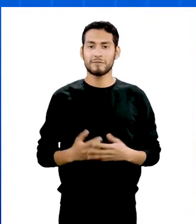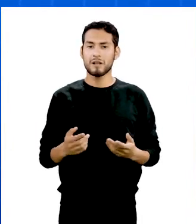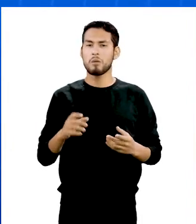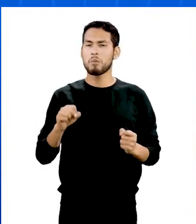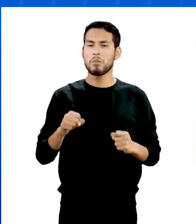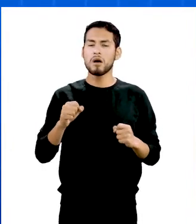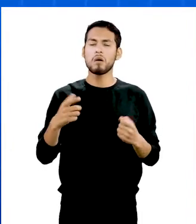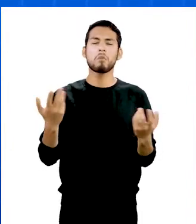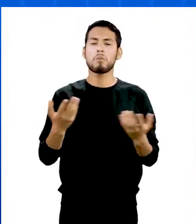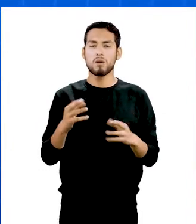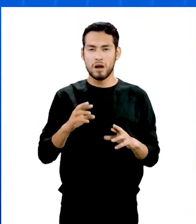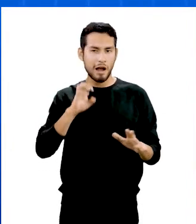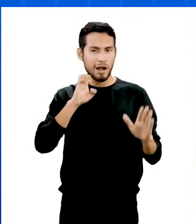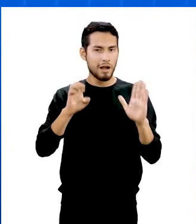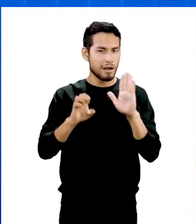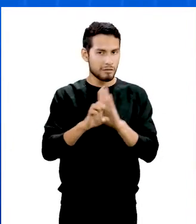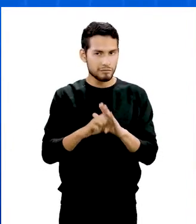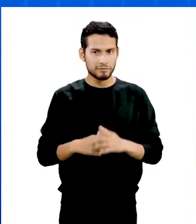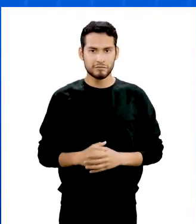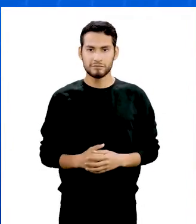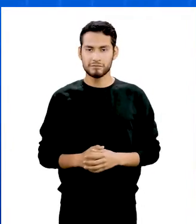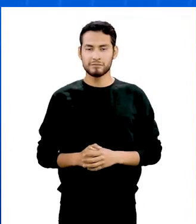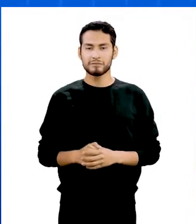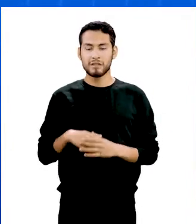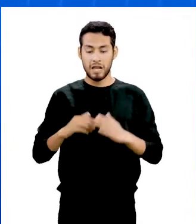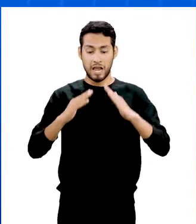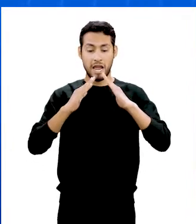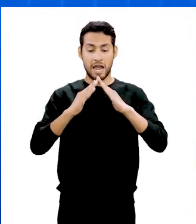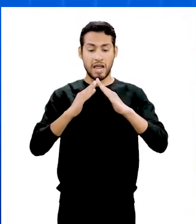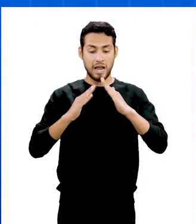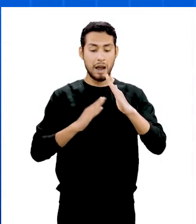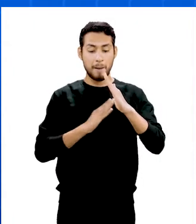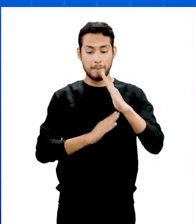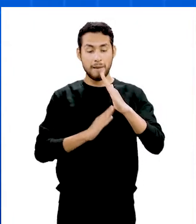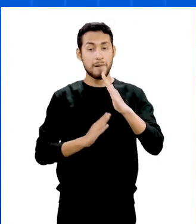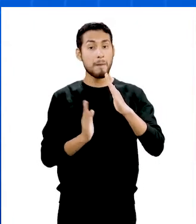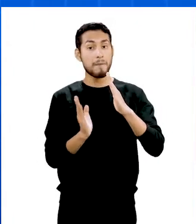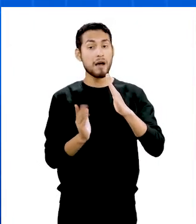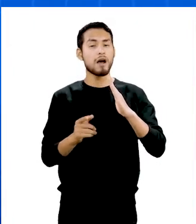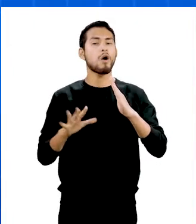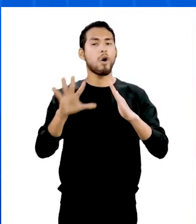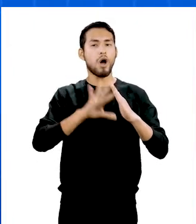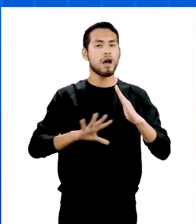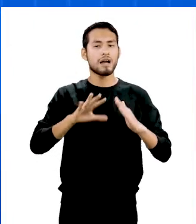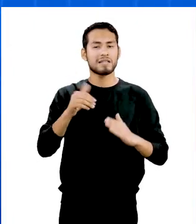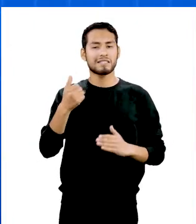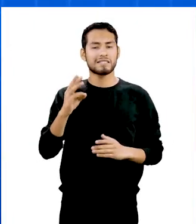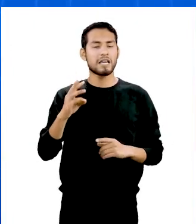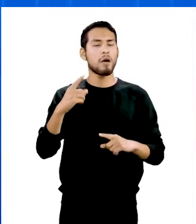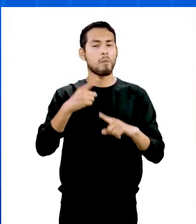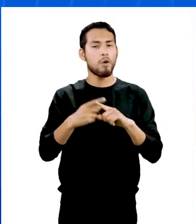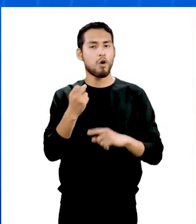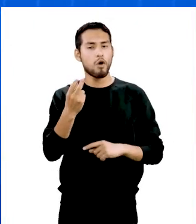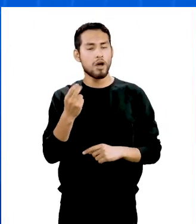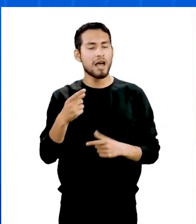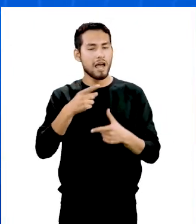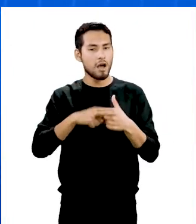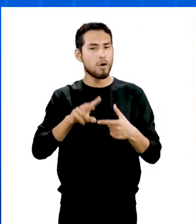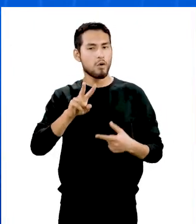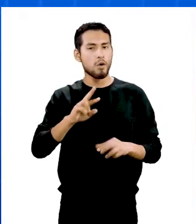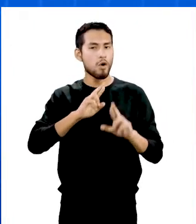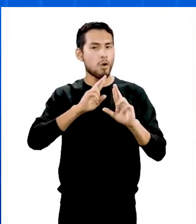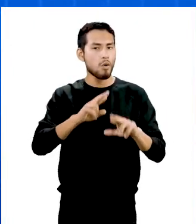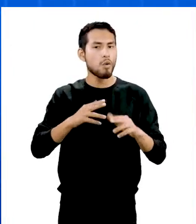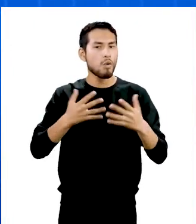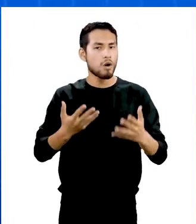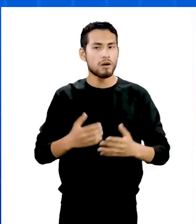Reemplazando valores, en el siguiente ejemplo, el área se halla multiplicando 16 por 12 entre 2, dando